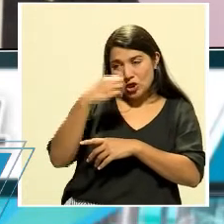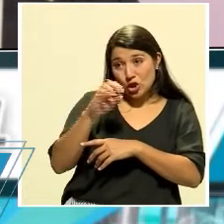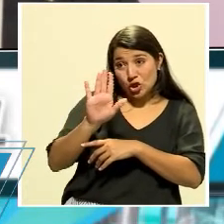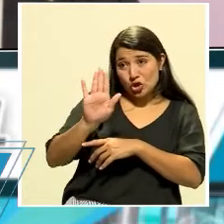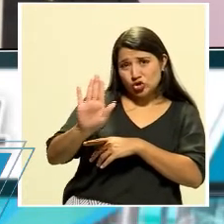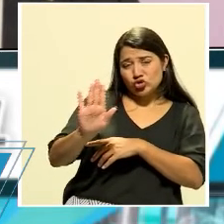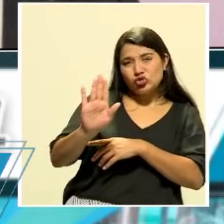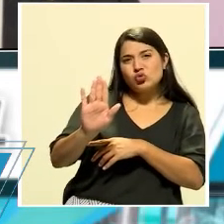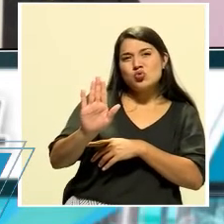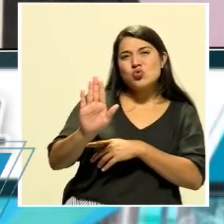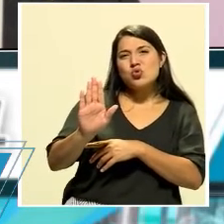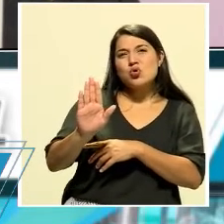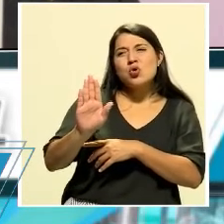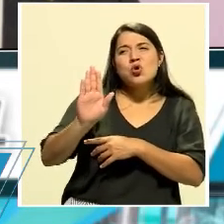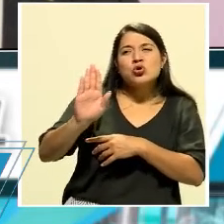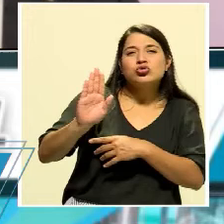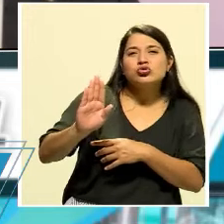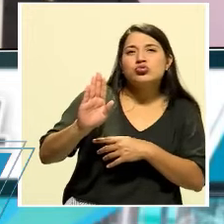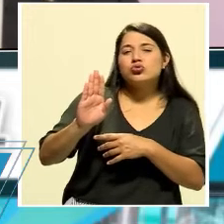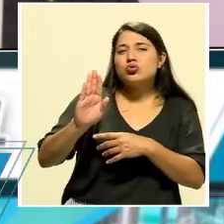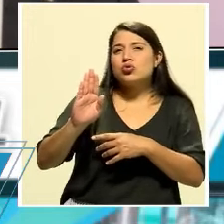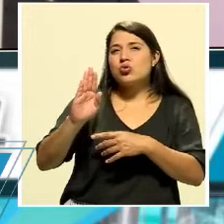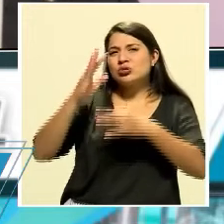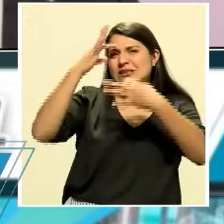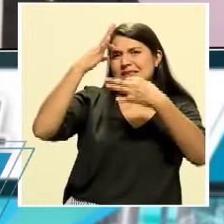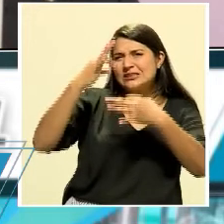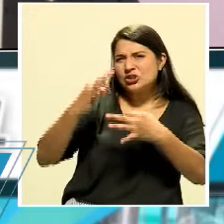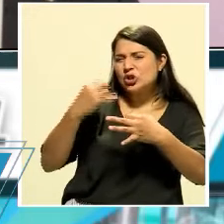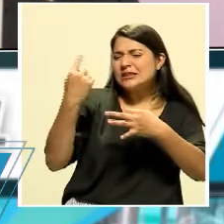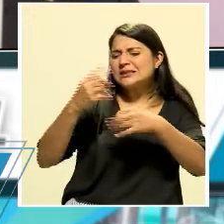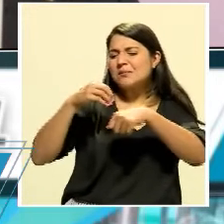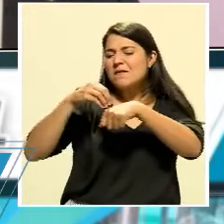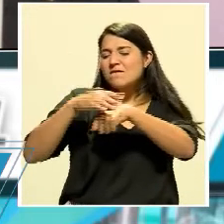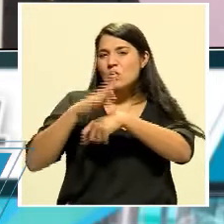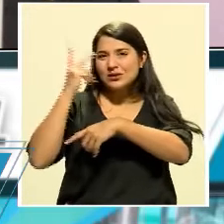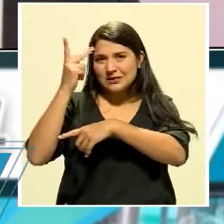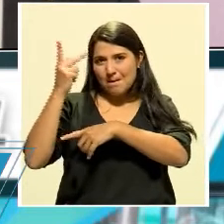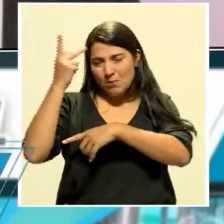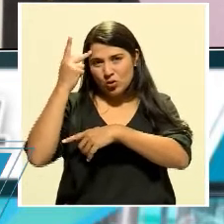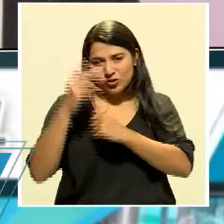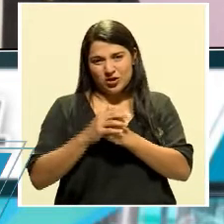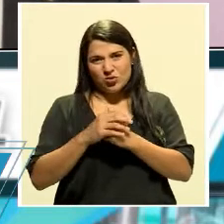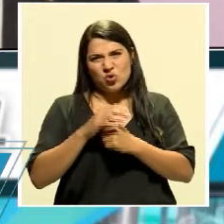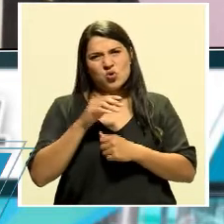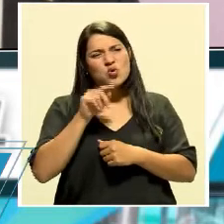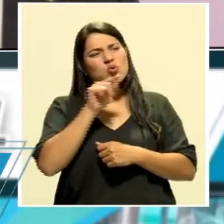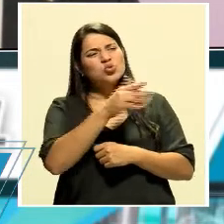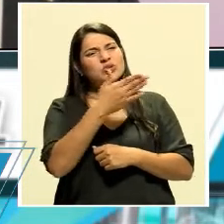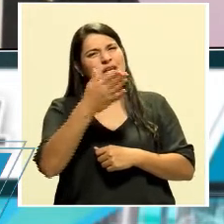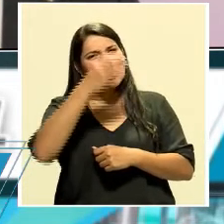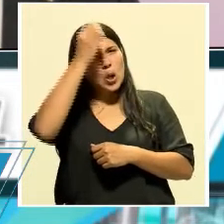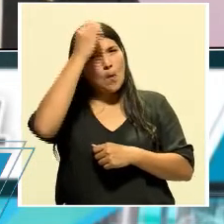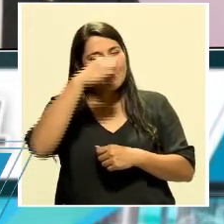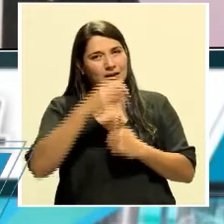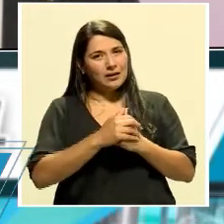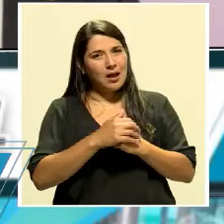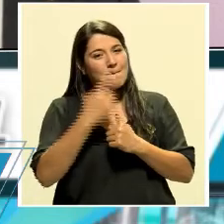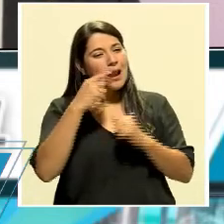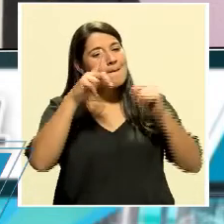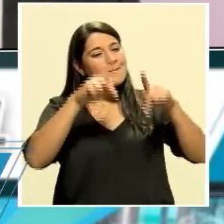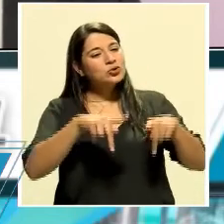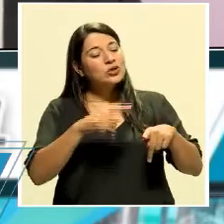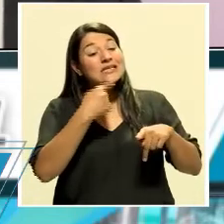hay un cálculo político. ¿Qué le dice a quienes dicen que usted tiene aspiraciones electorales?